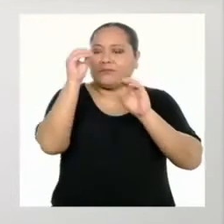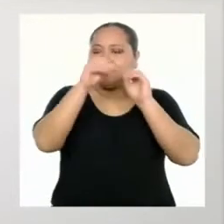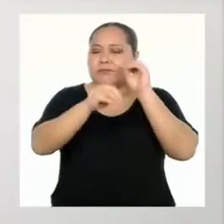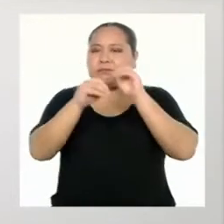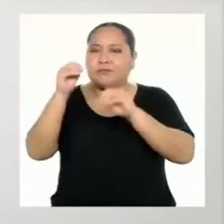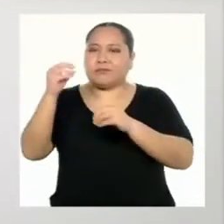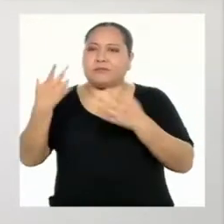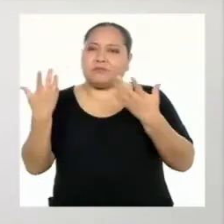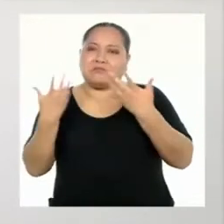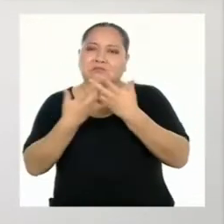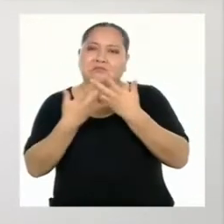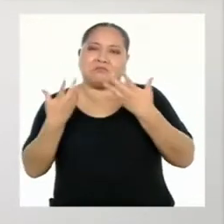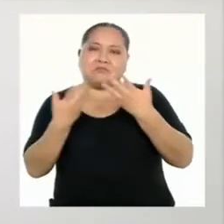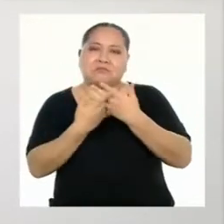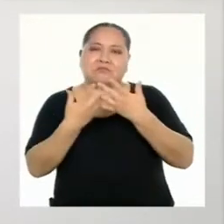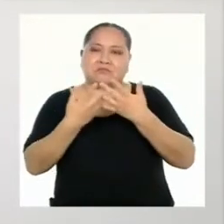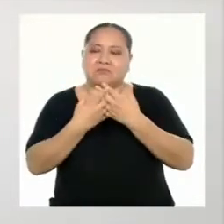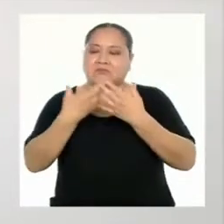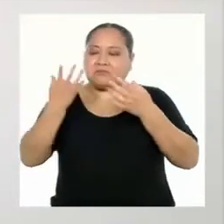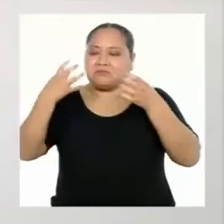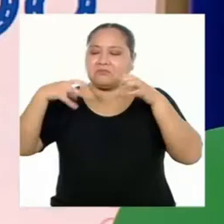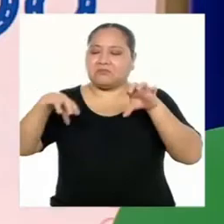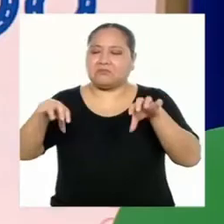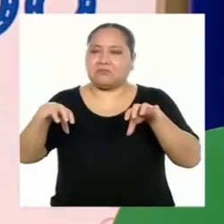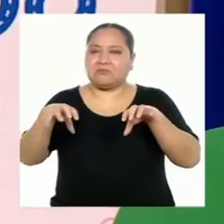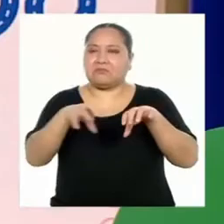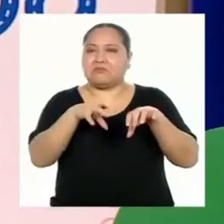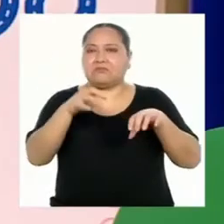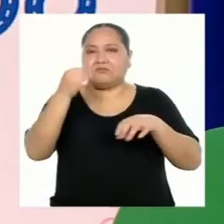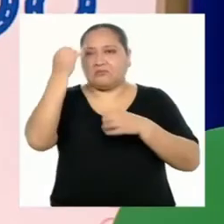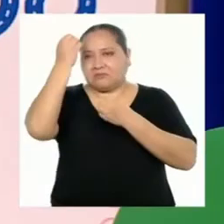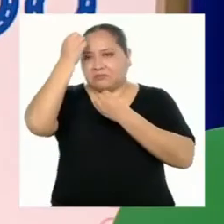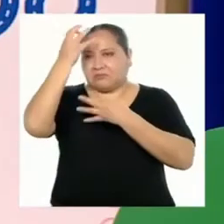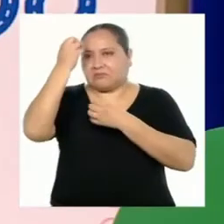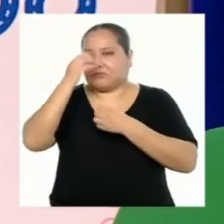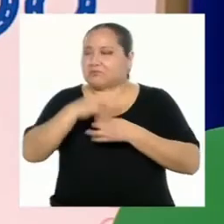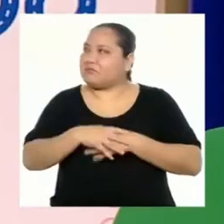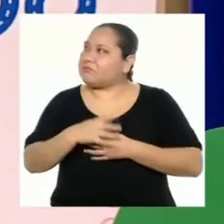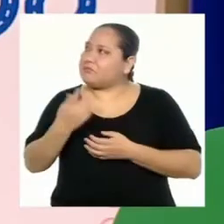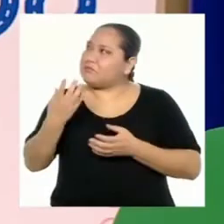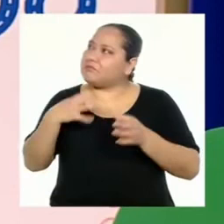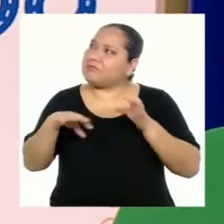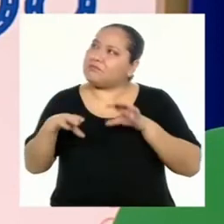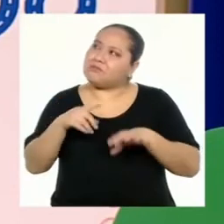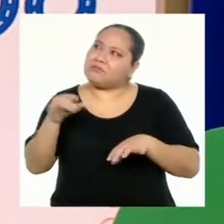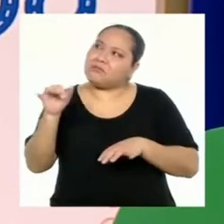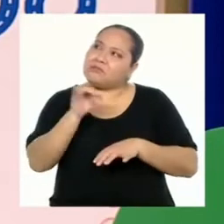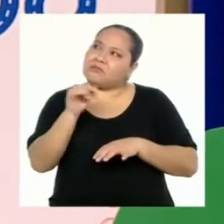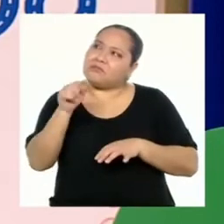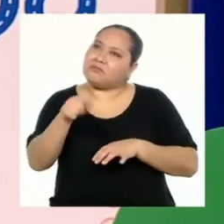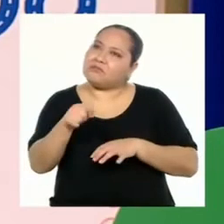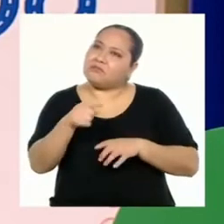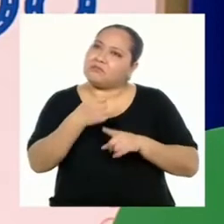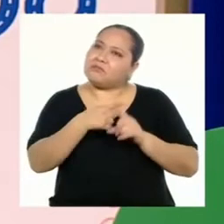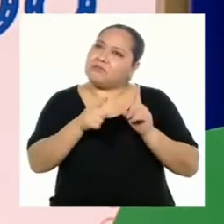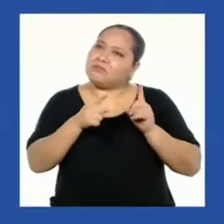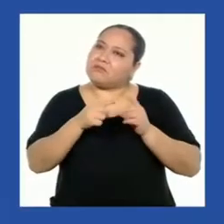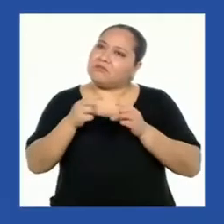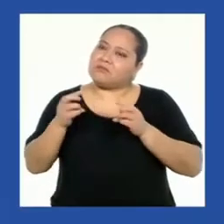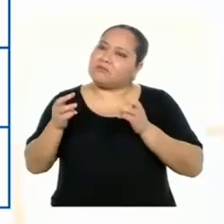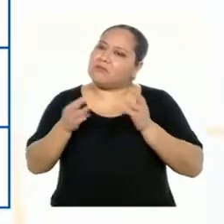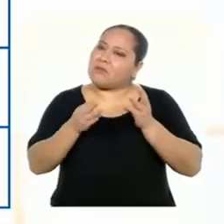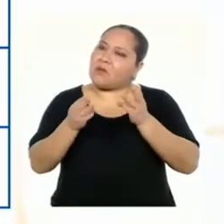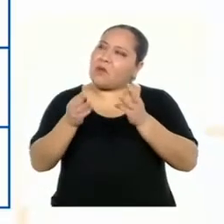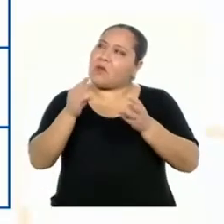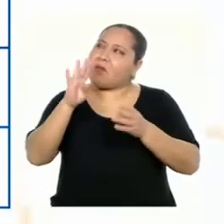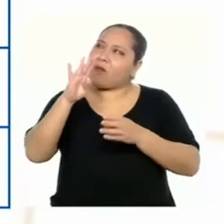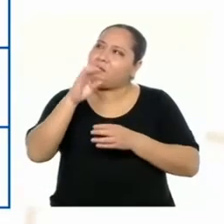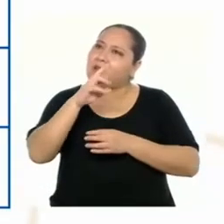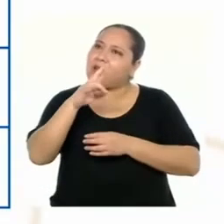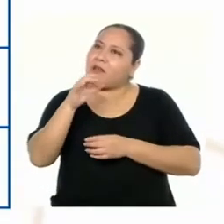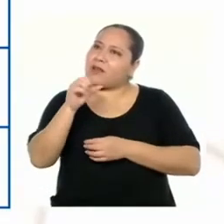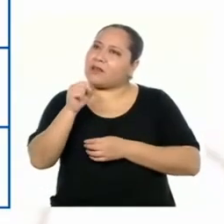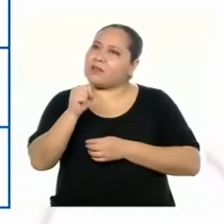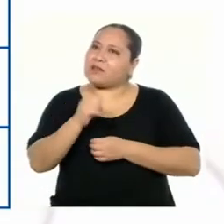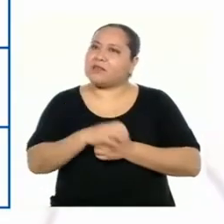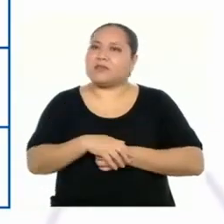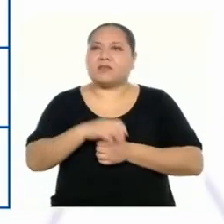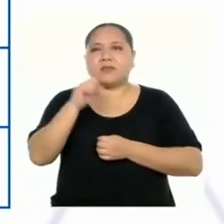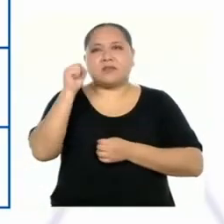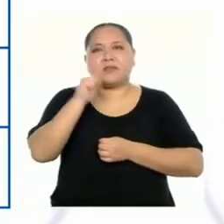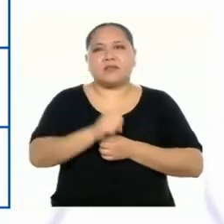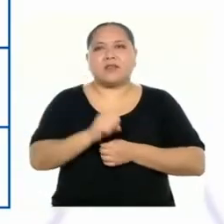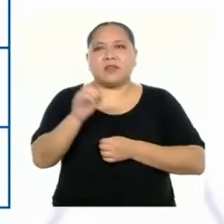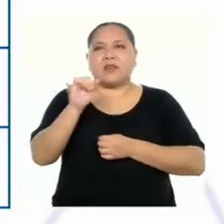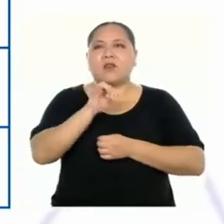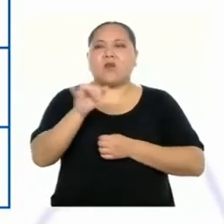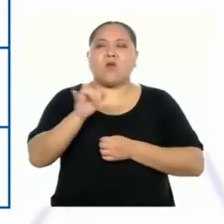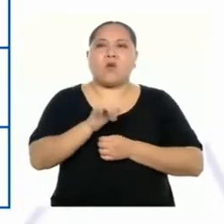establecer relaciones entre los datos. ¿Y si hacemos lo mismo que hace un rato, pero con el modelo de barras? Sí, claro.